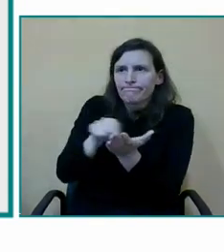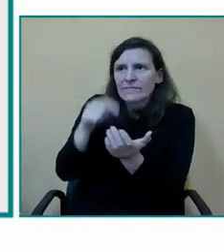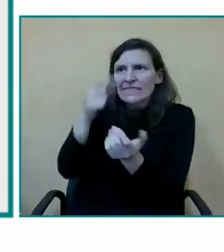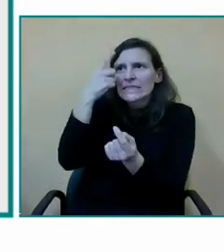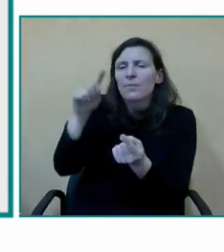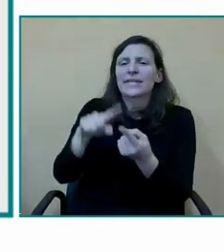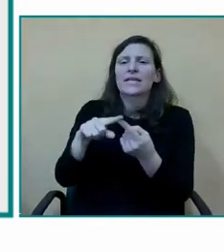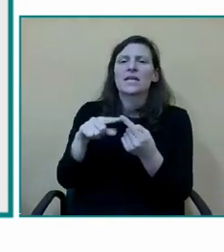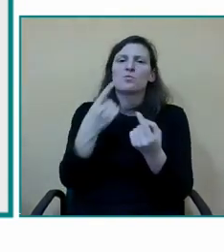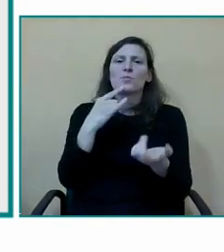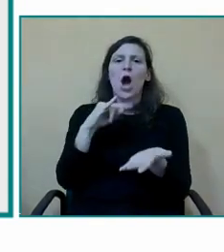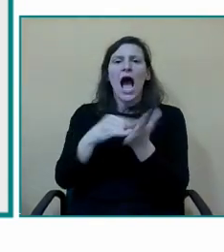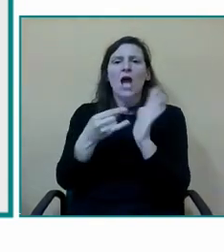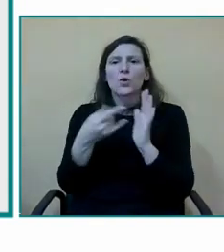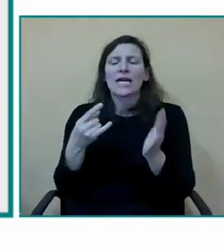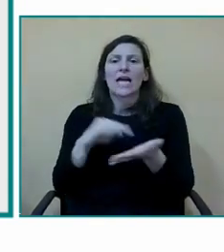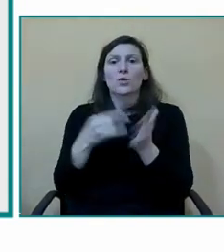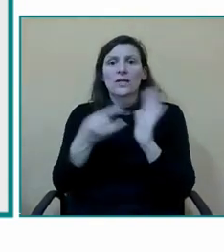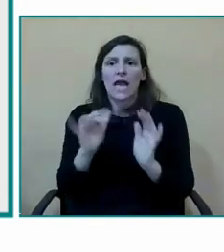implantados si reciben